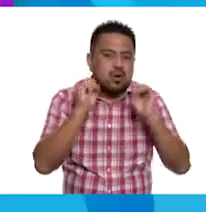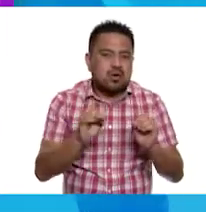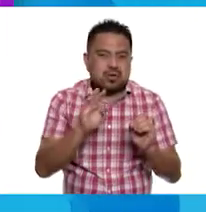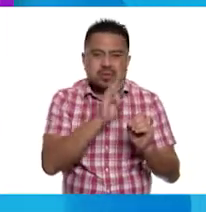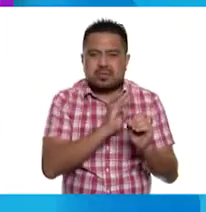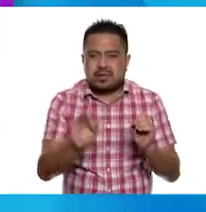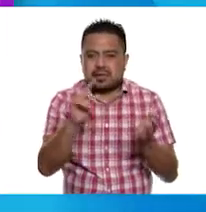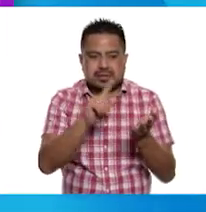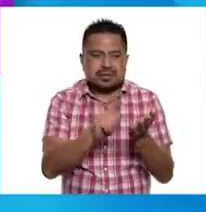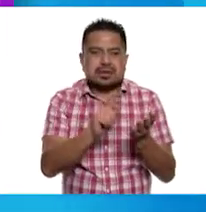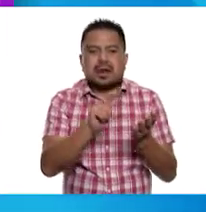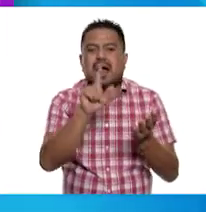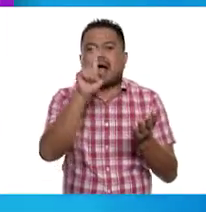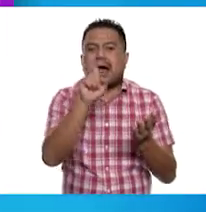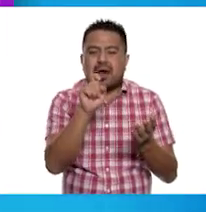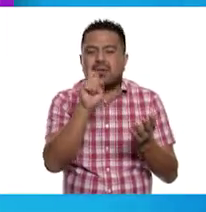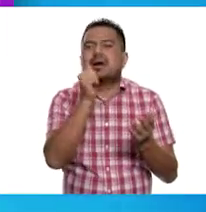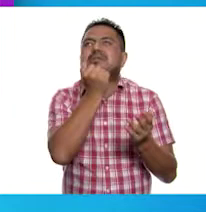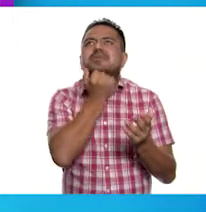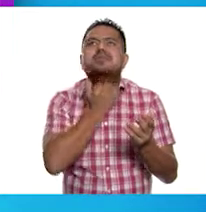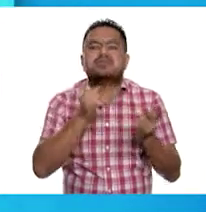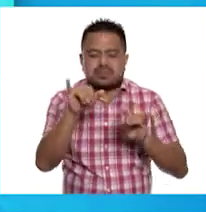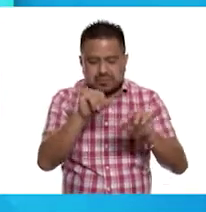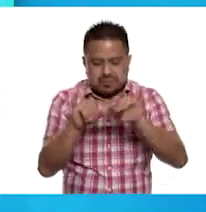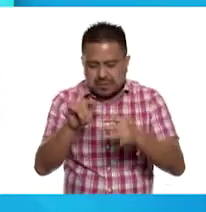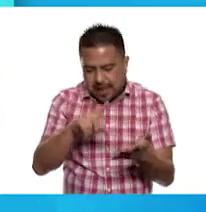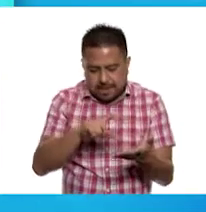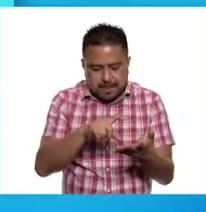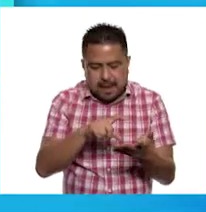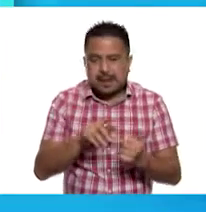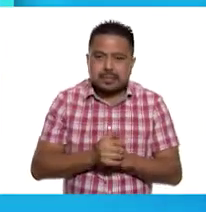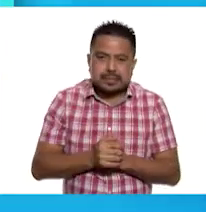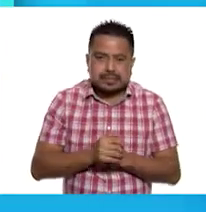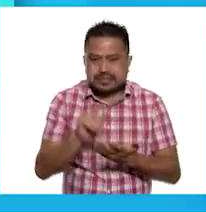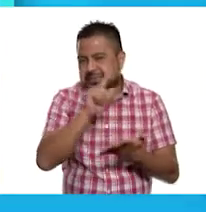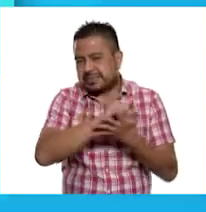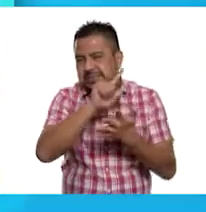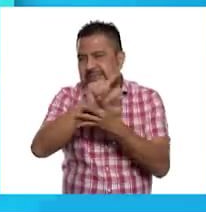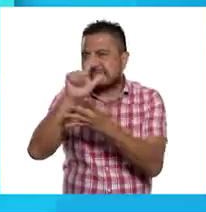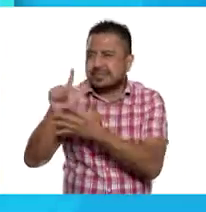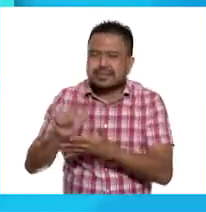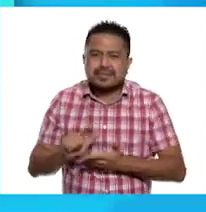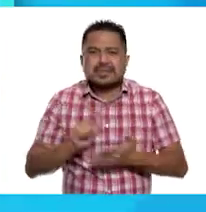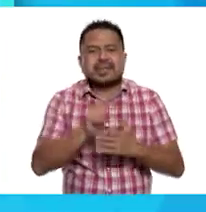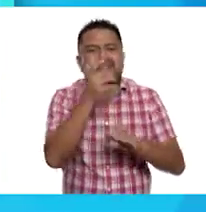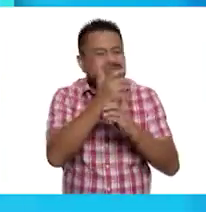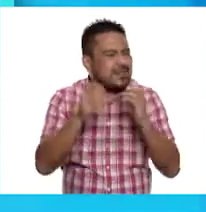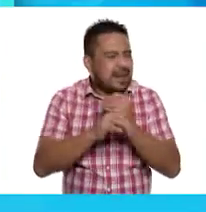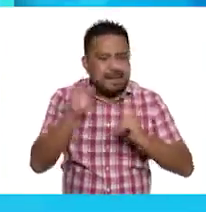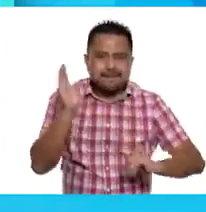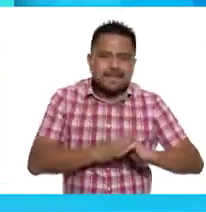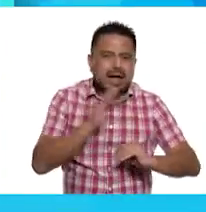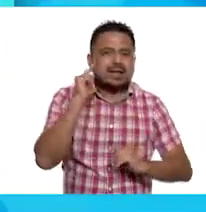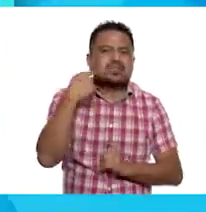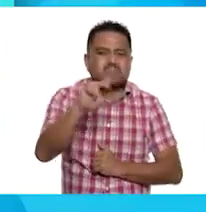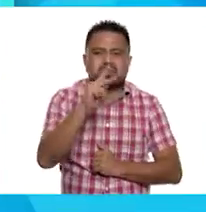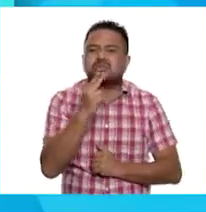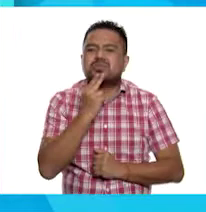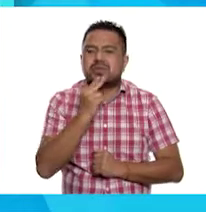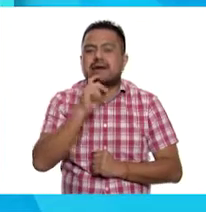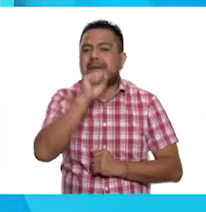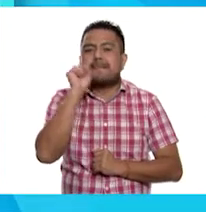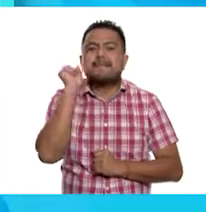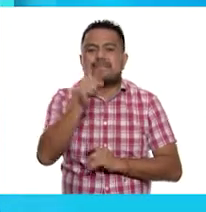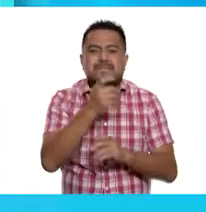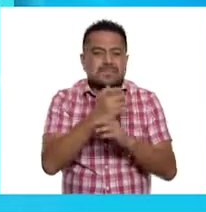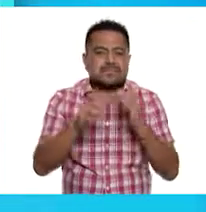aplica desinfectante a base de agua y alcohol. Desinfecta las superficies de los objetos que más utilizas. También